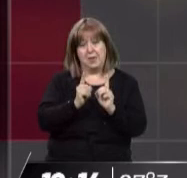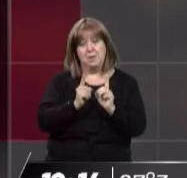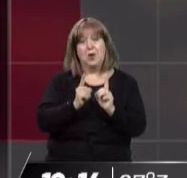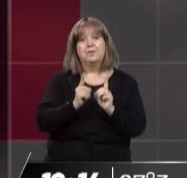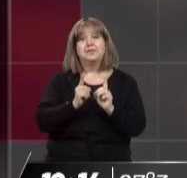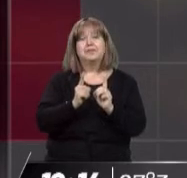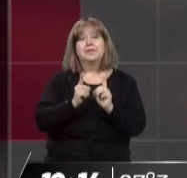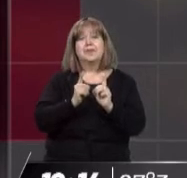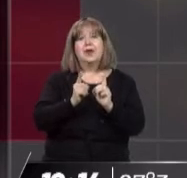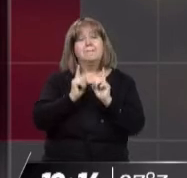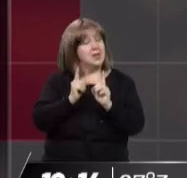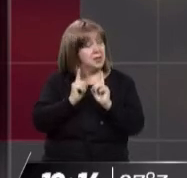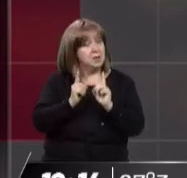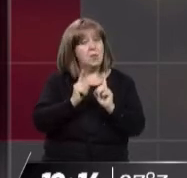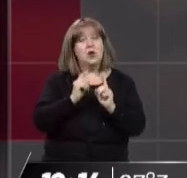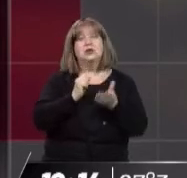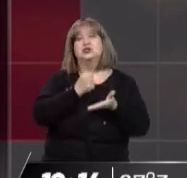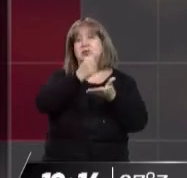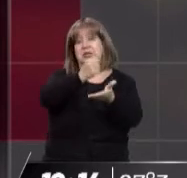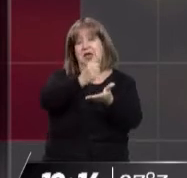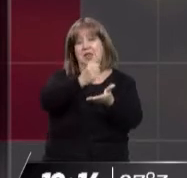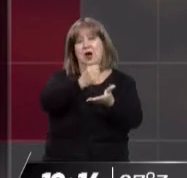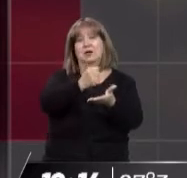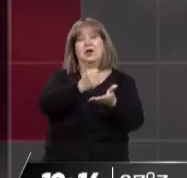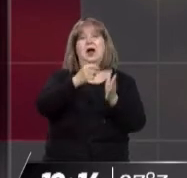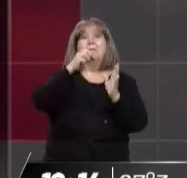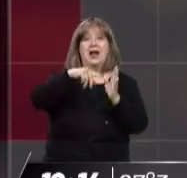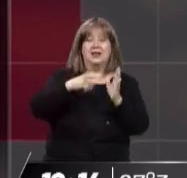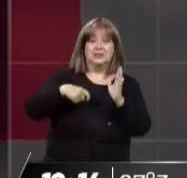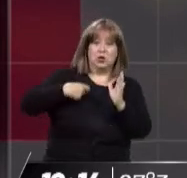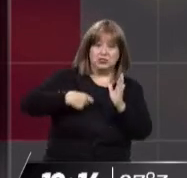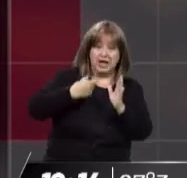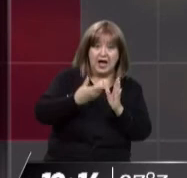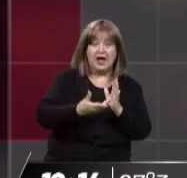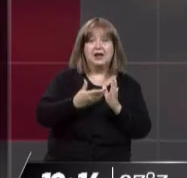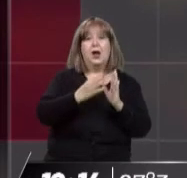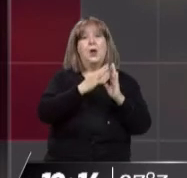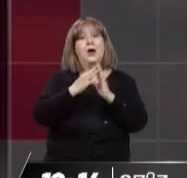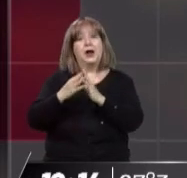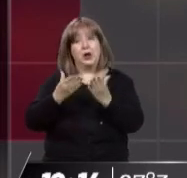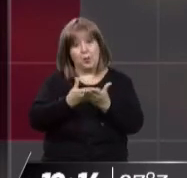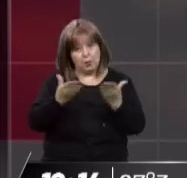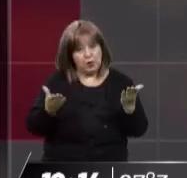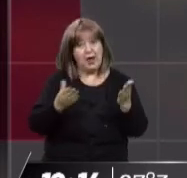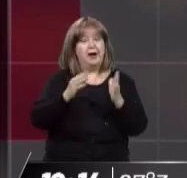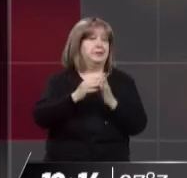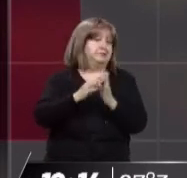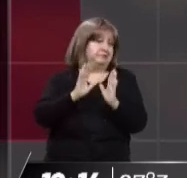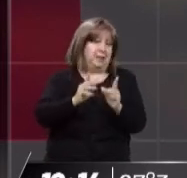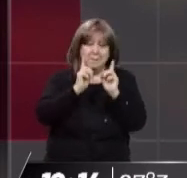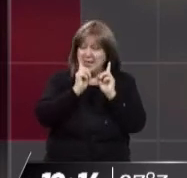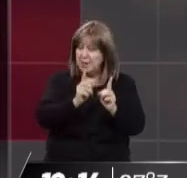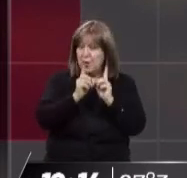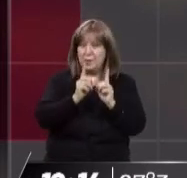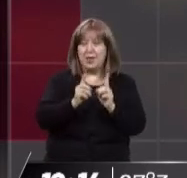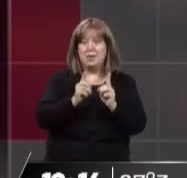Recordemos, van a seguir con el mismo tipo de subsidios. Aquí tenemos beneficiarios de planes sociales o que estén en el registro de barrios populares. Siguen igual. Son los que,